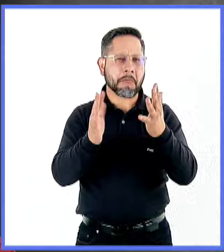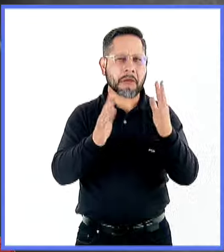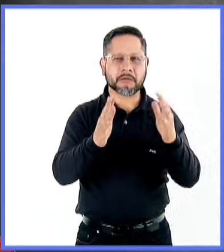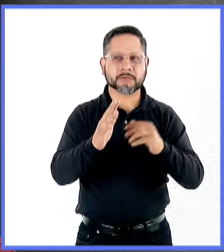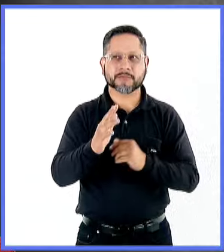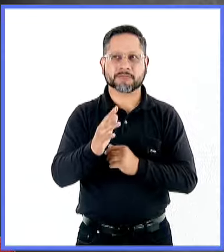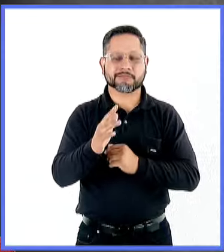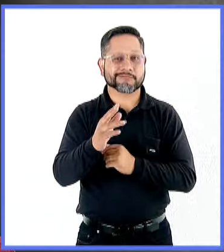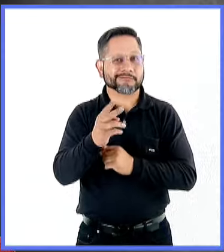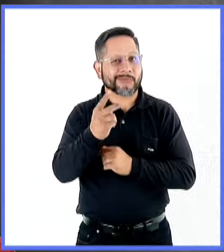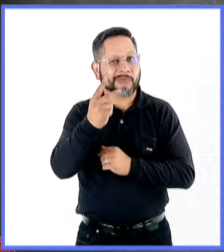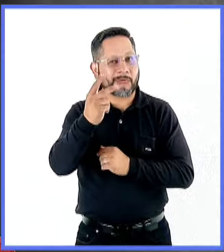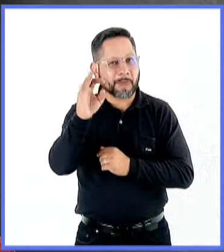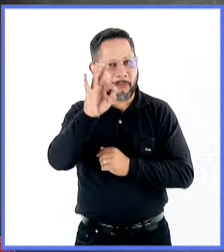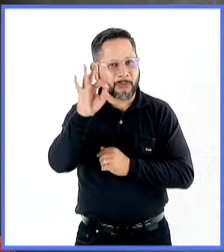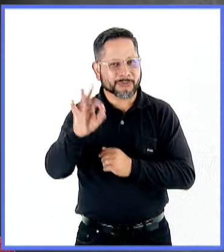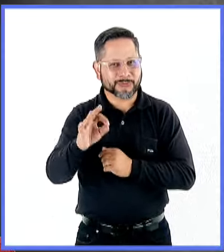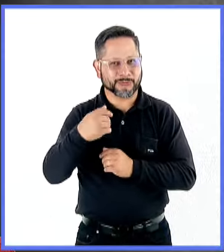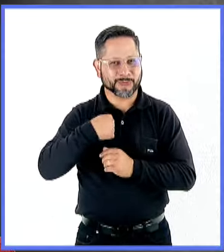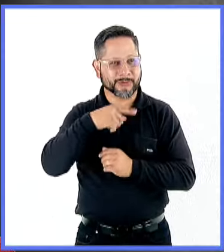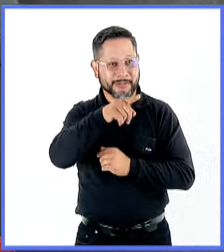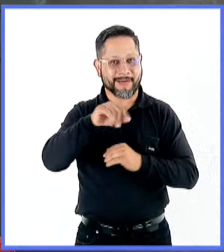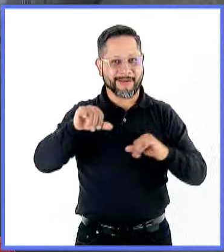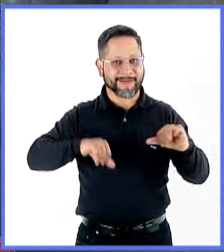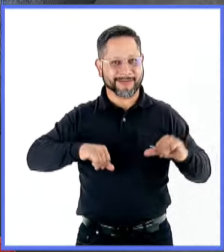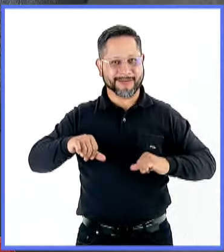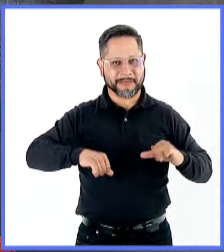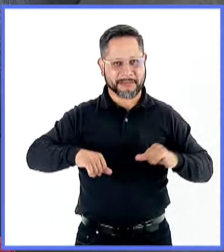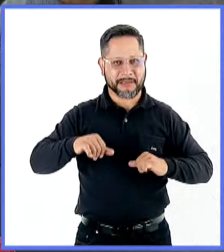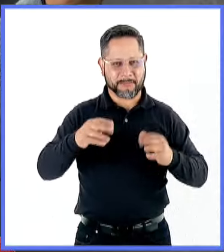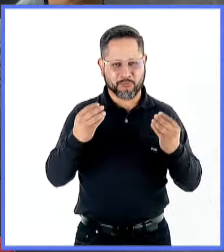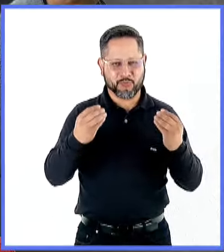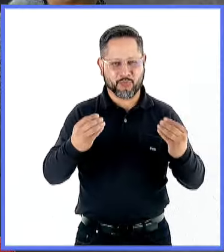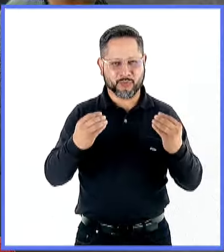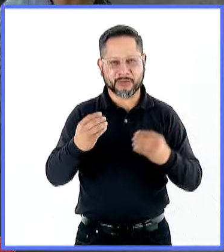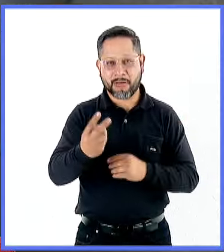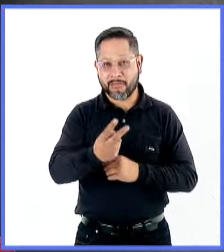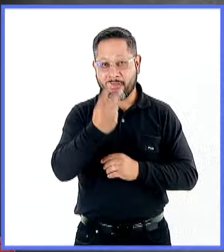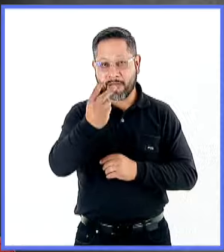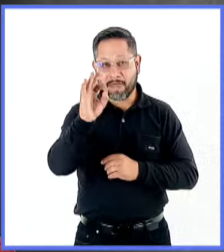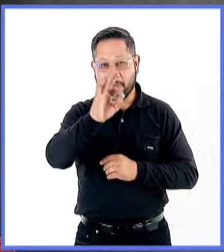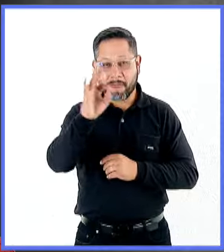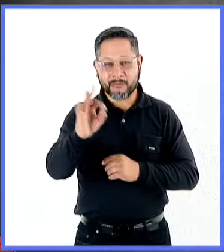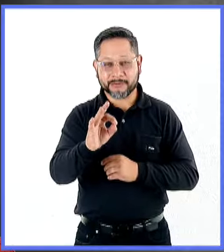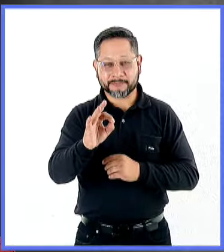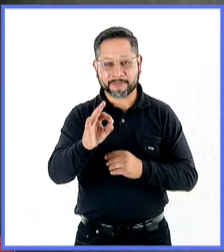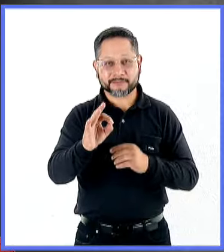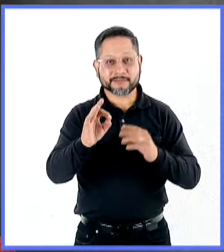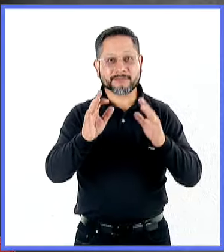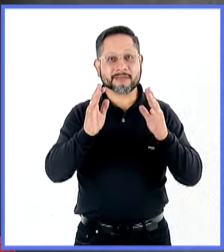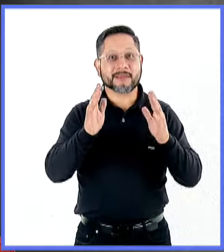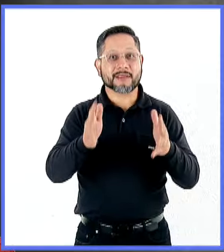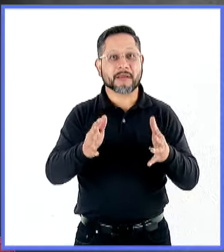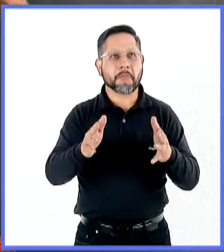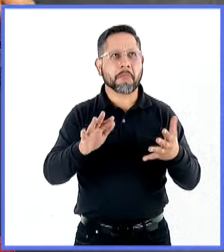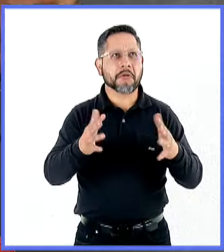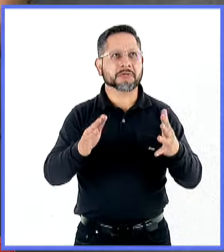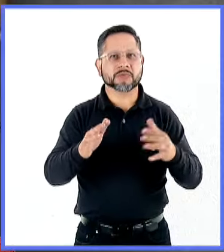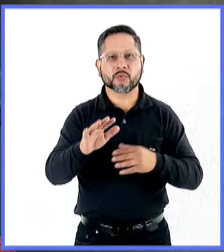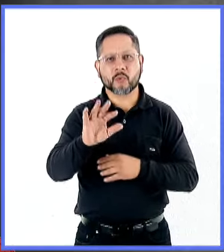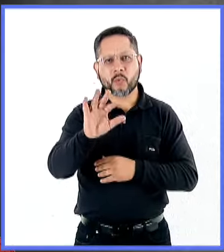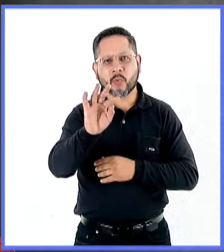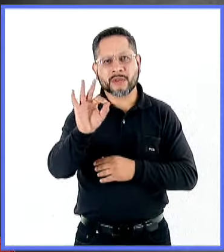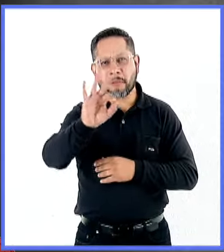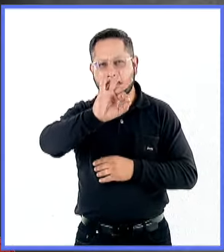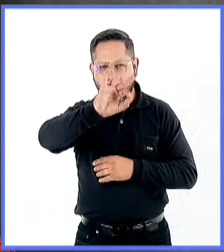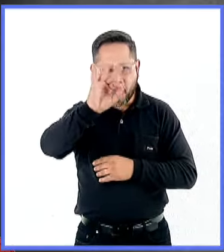a veces de las 100 actividades anuales que había antes, hemos llegado a tener un 40